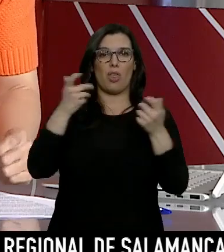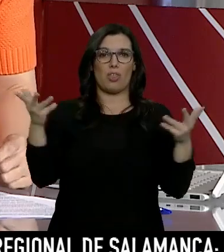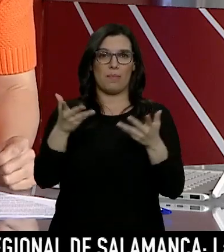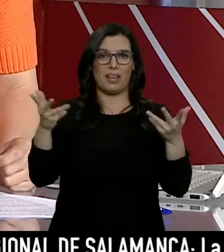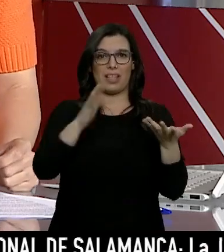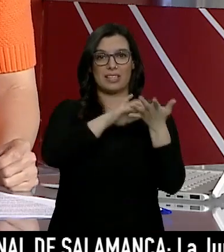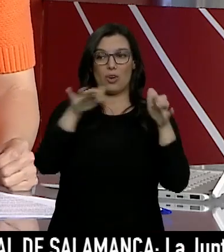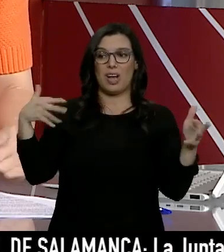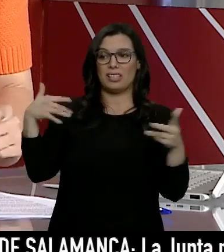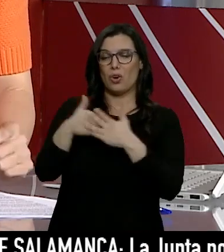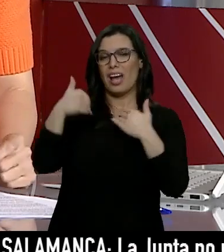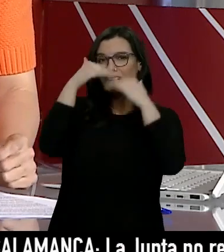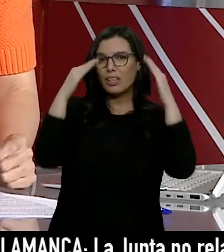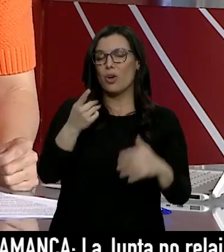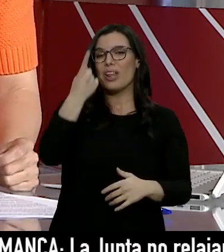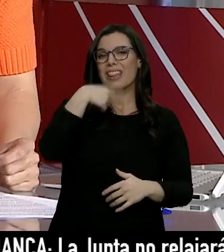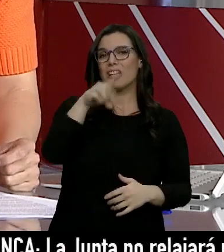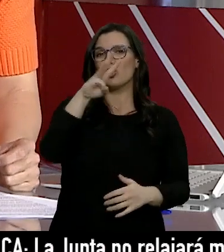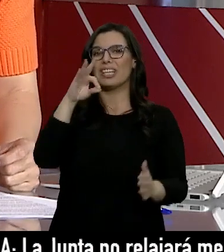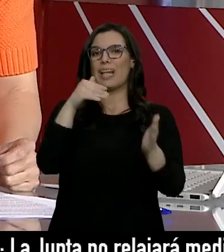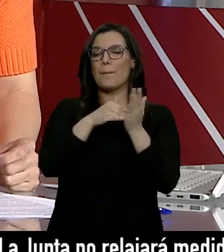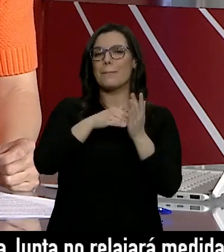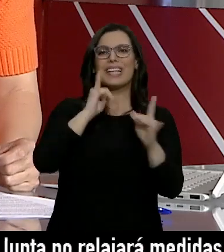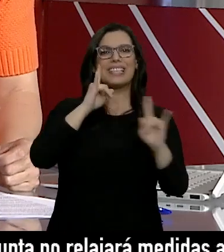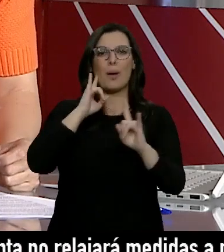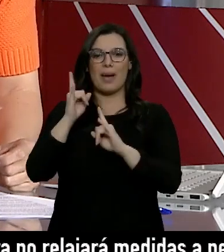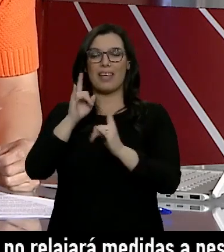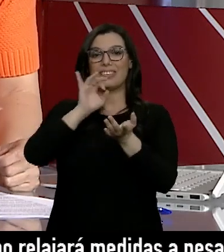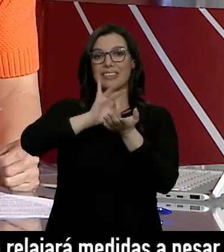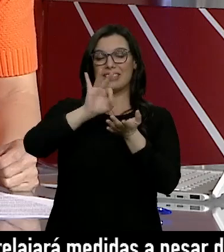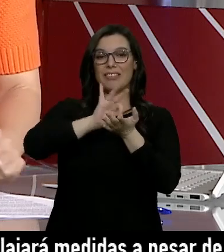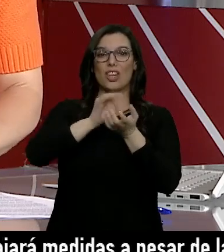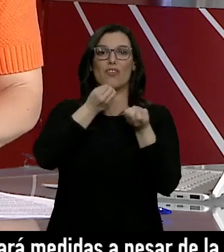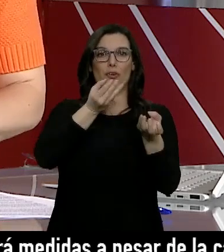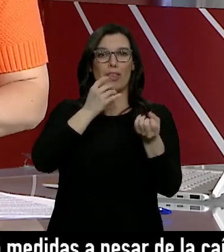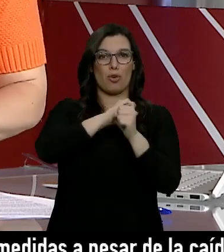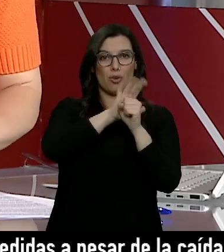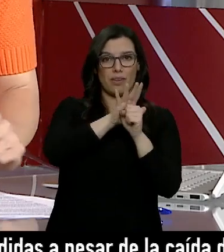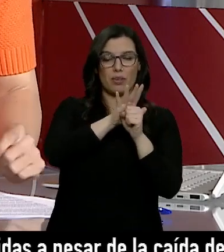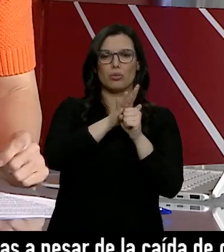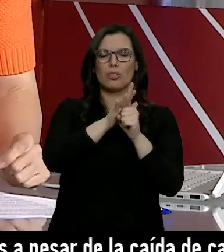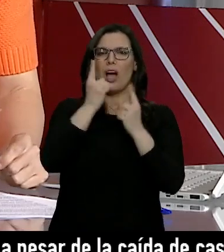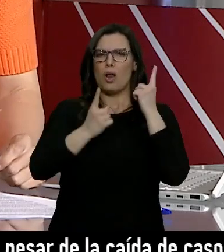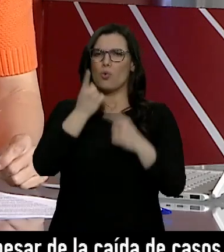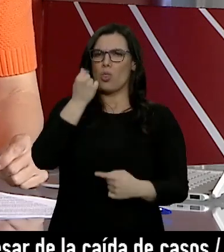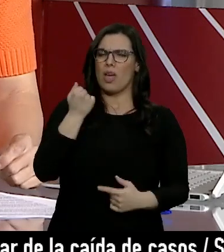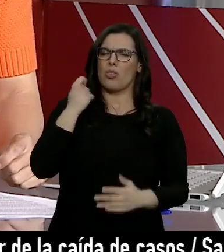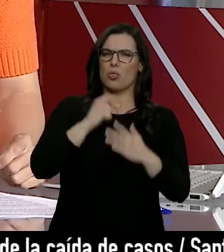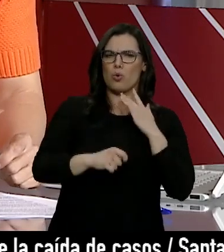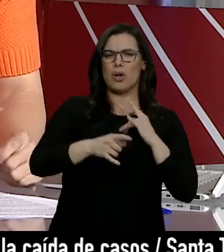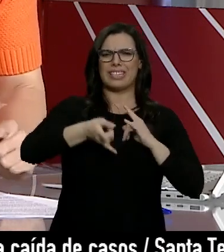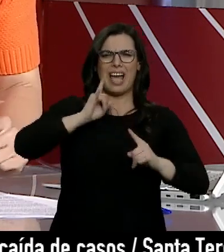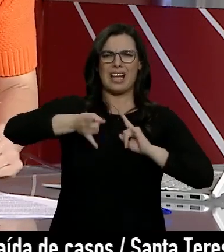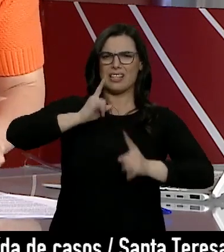todo este tiempo han atendido más de 130.000 llamadas en el teléfono de información del coronavirus. Han pasado días muy intensos con llamadas